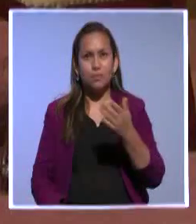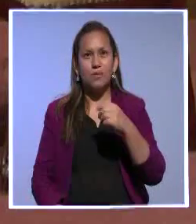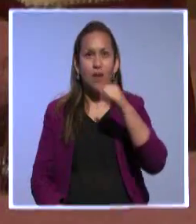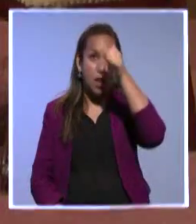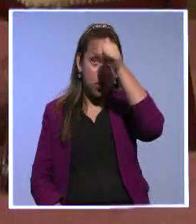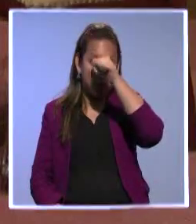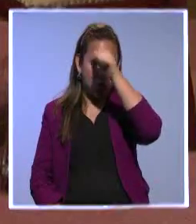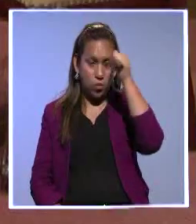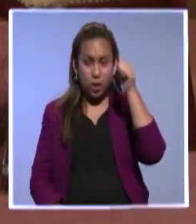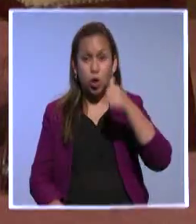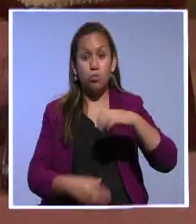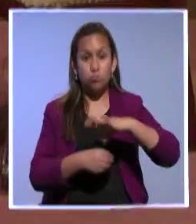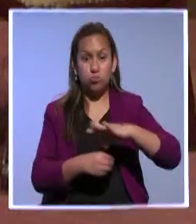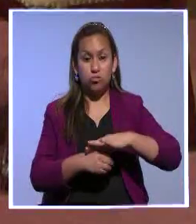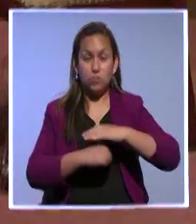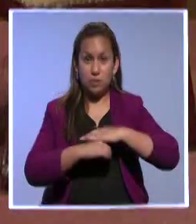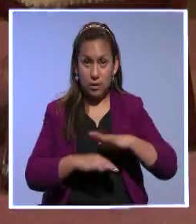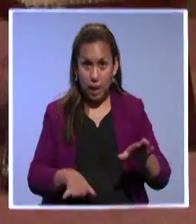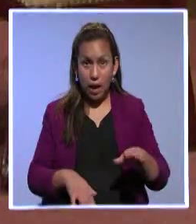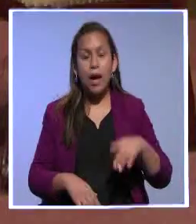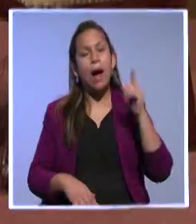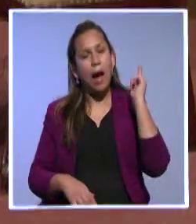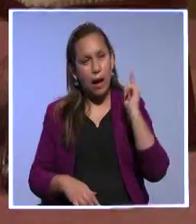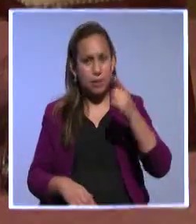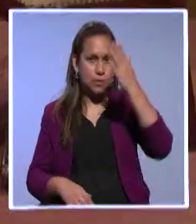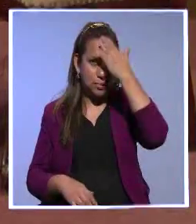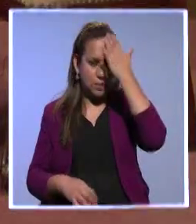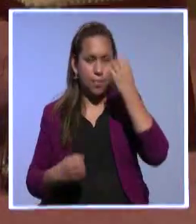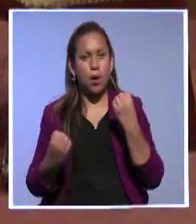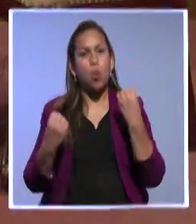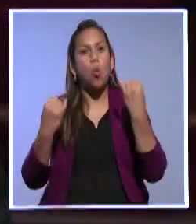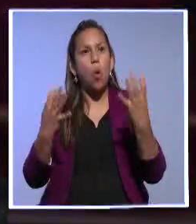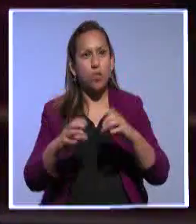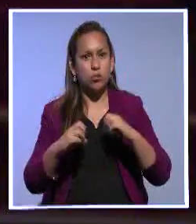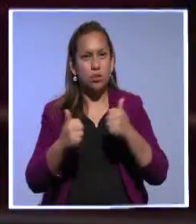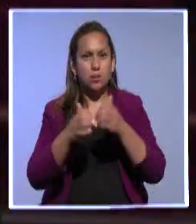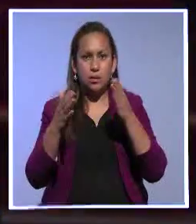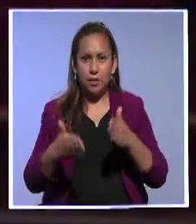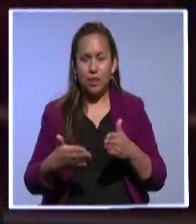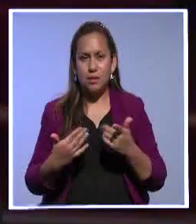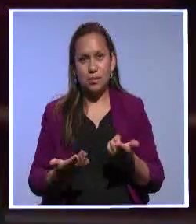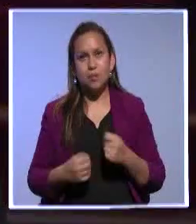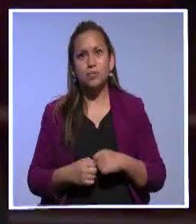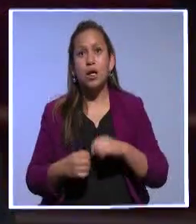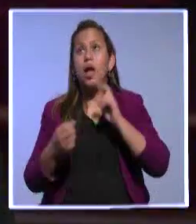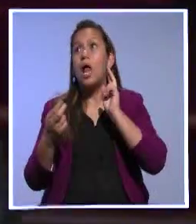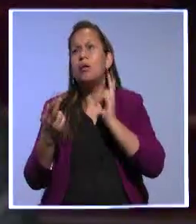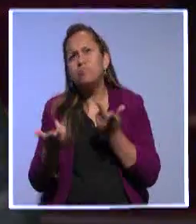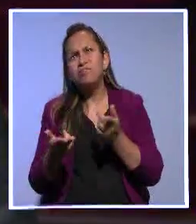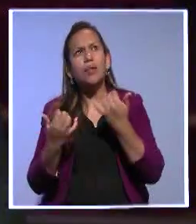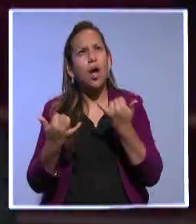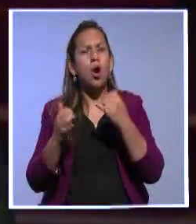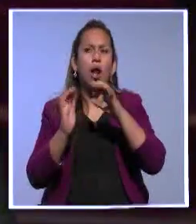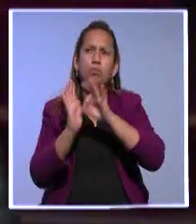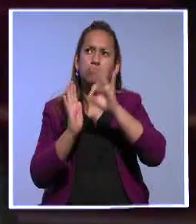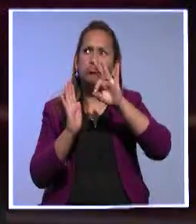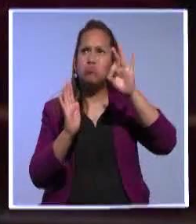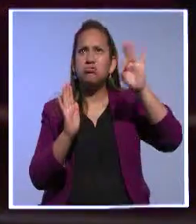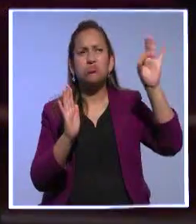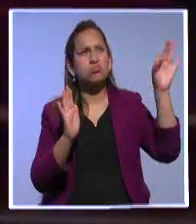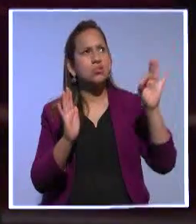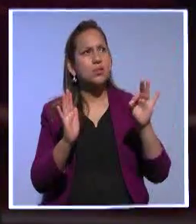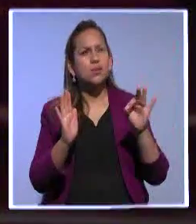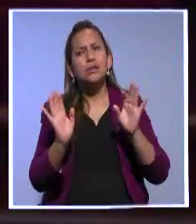elecciones. Claro que sí. Y también señalar que hay medio perversas intenciones de manejar las encuestas para decir y prefigurar, digamos, los